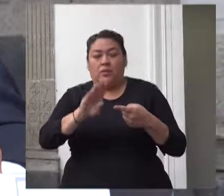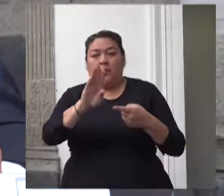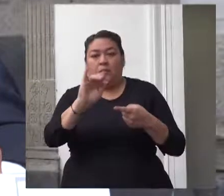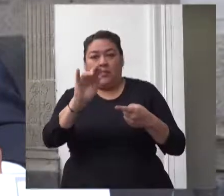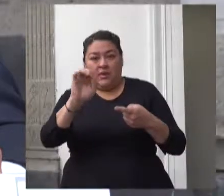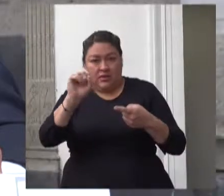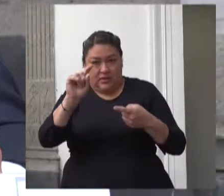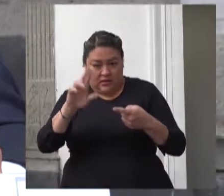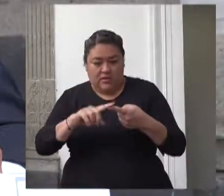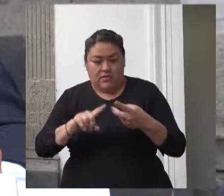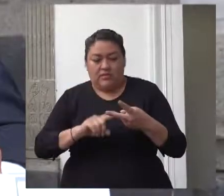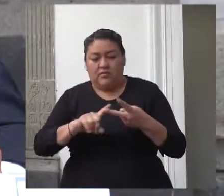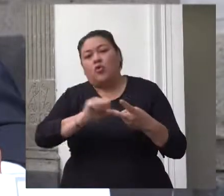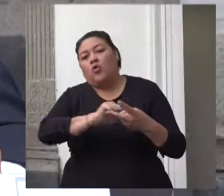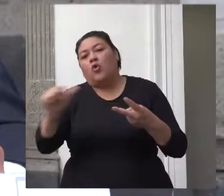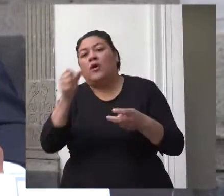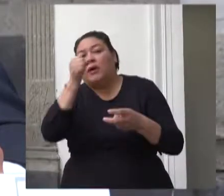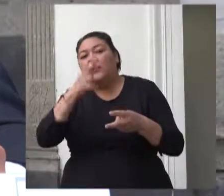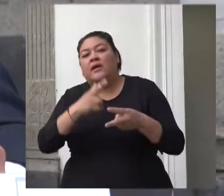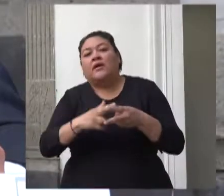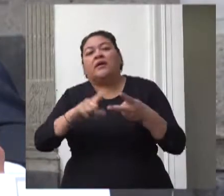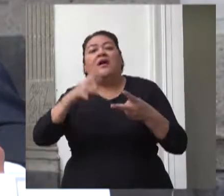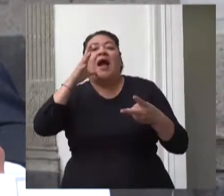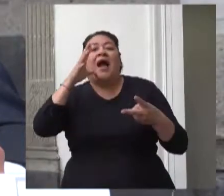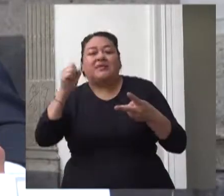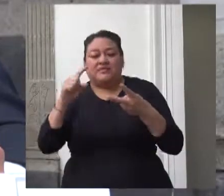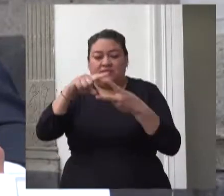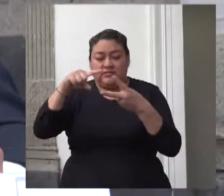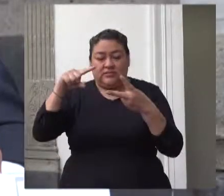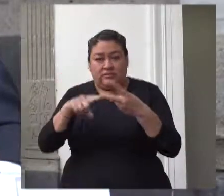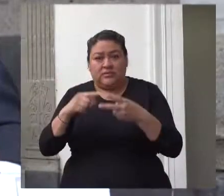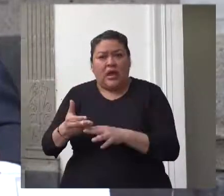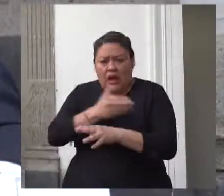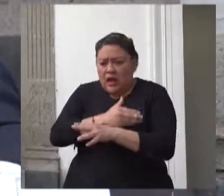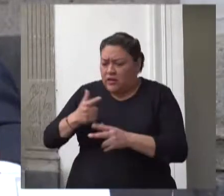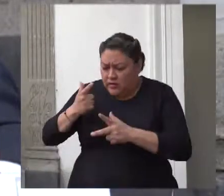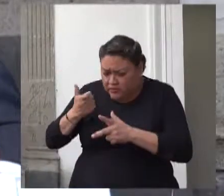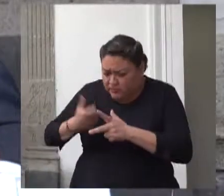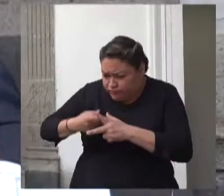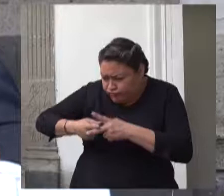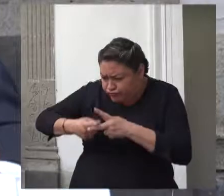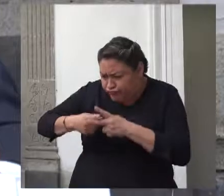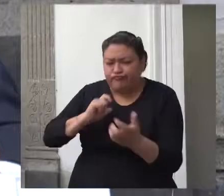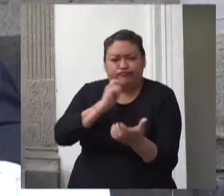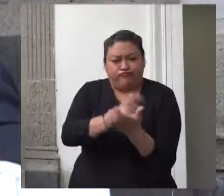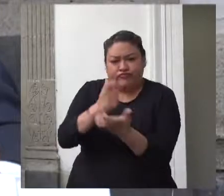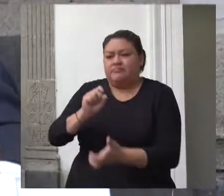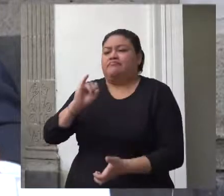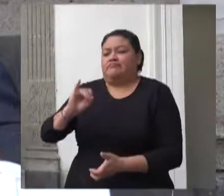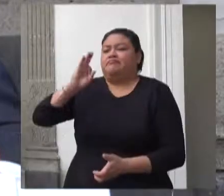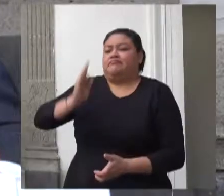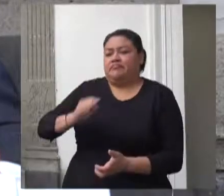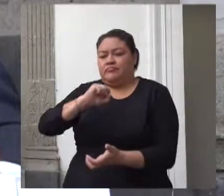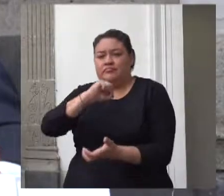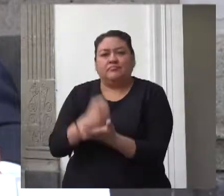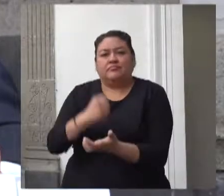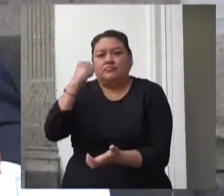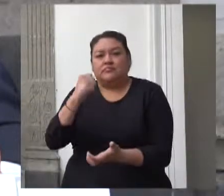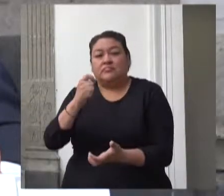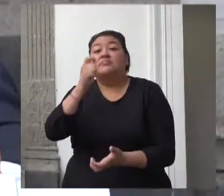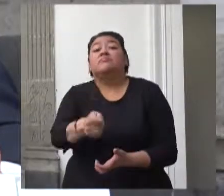Hacienda y Crédito Público proyectaron y autorizaron que el Programa de Estancias Infantiles